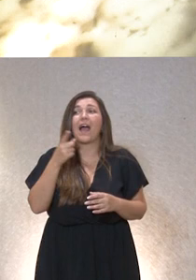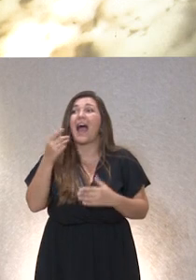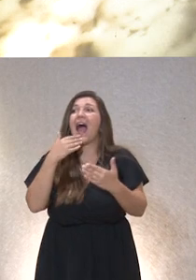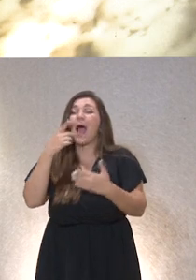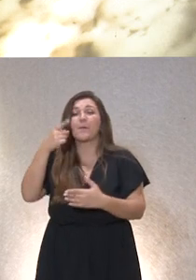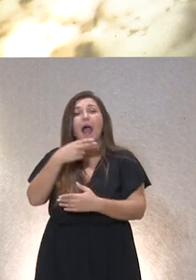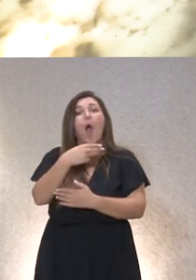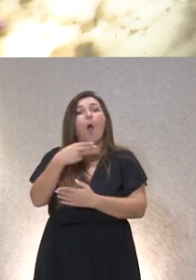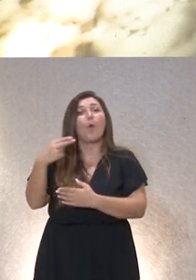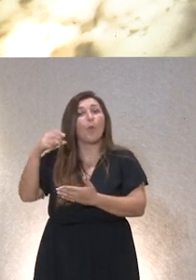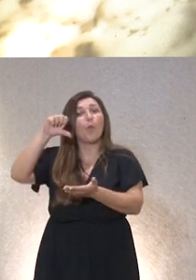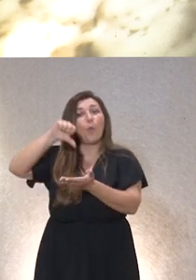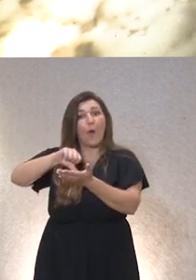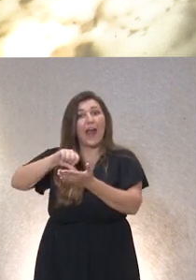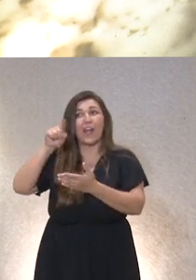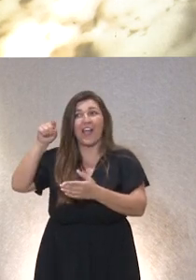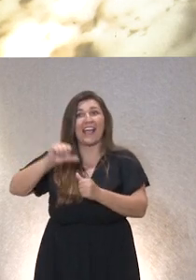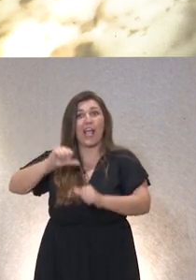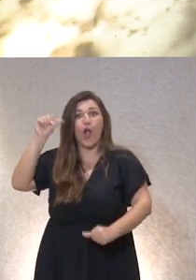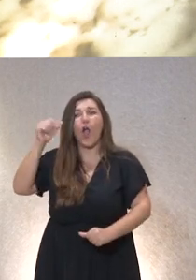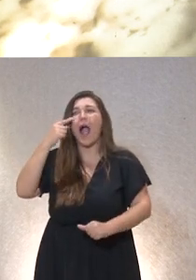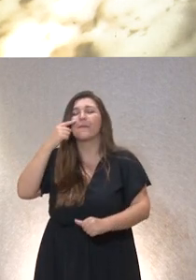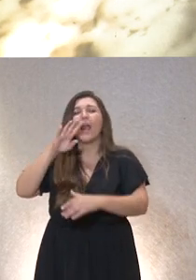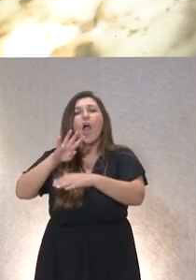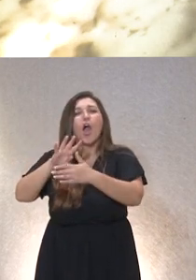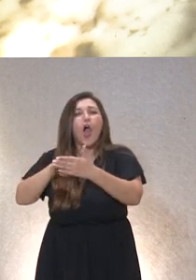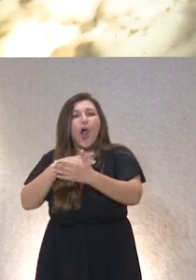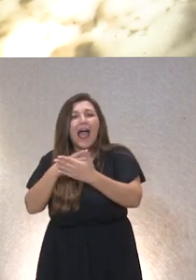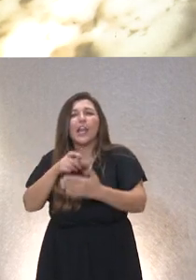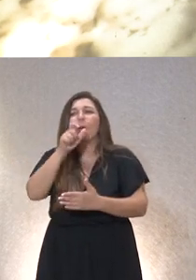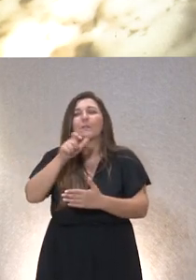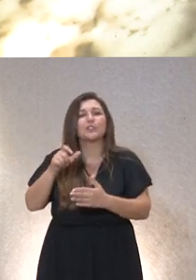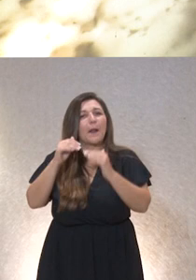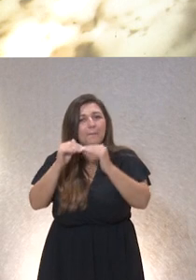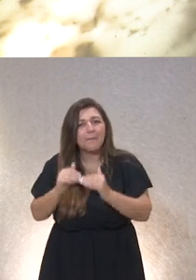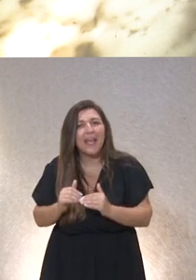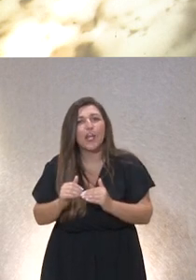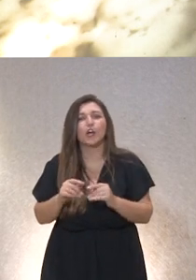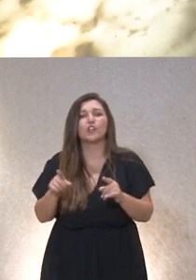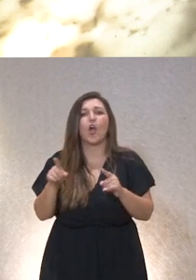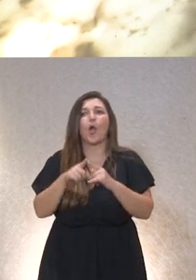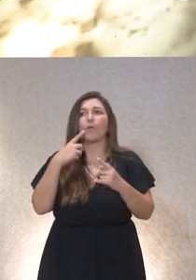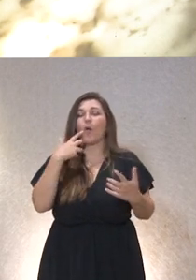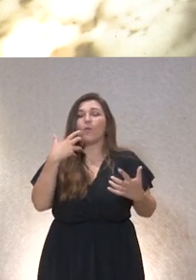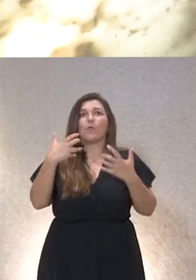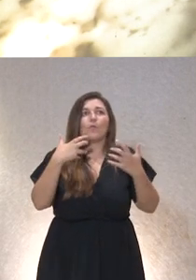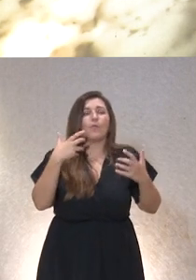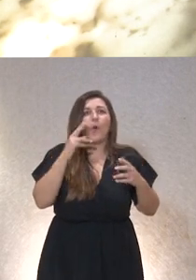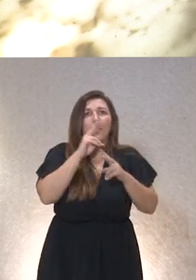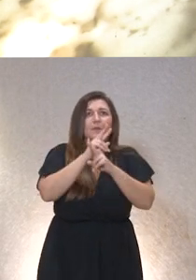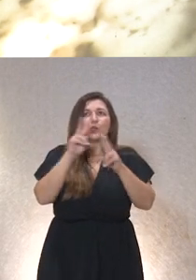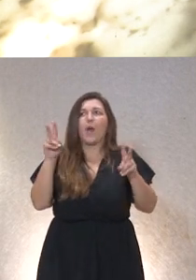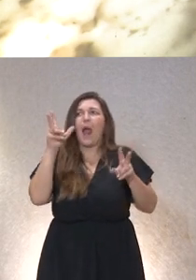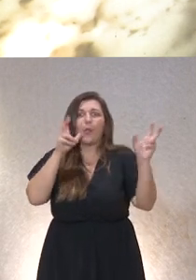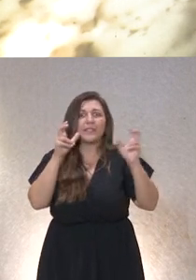para que pues bueno nos dijeran qué horarios podía haber menos concurrencia de gente menos estímulos visuales y auditivos un poquito para